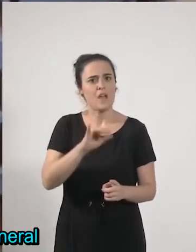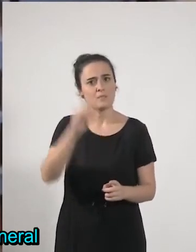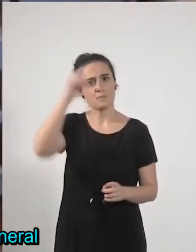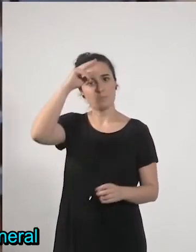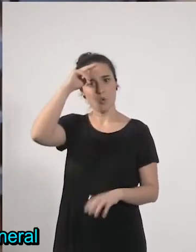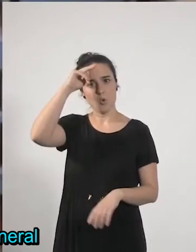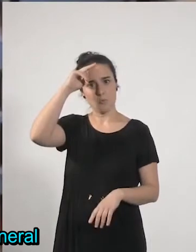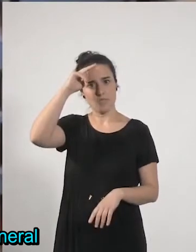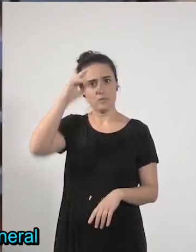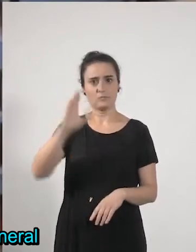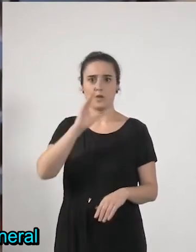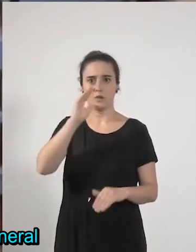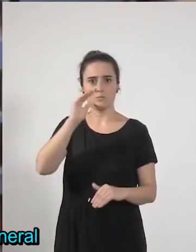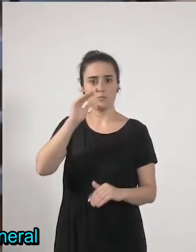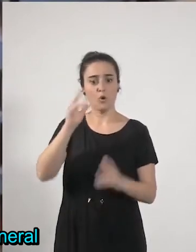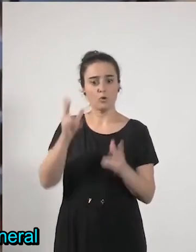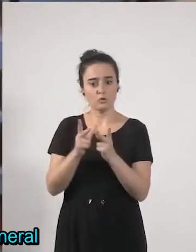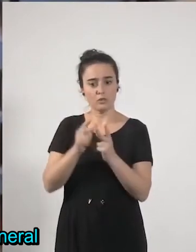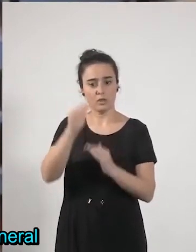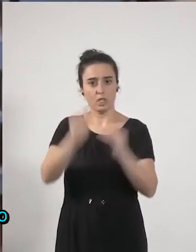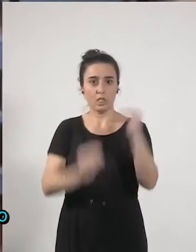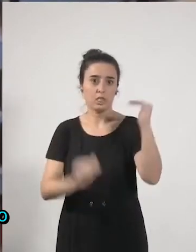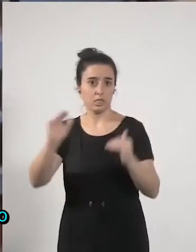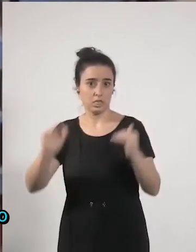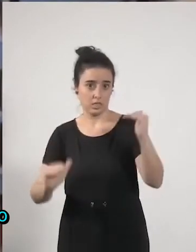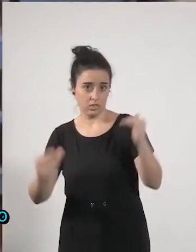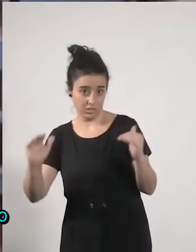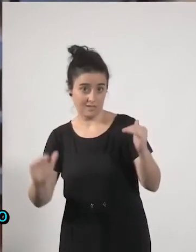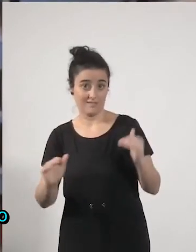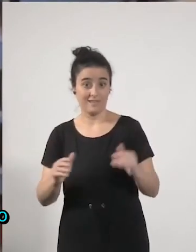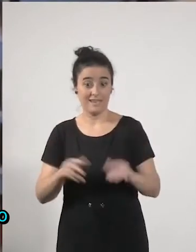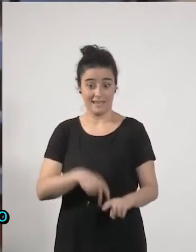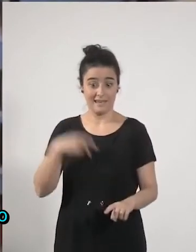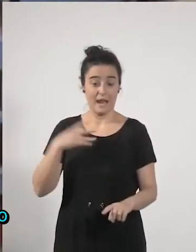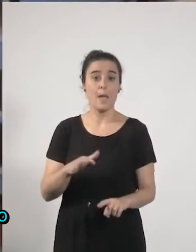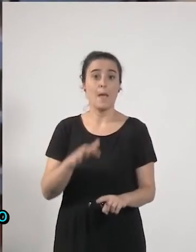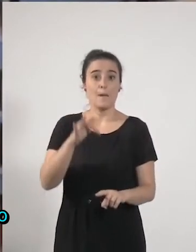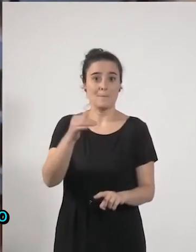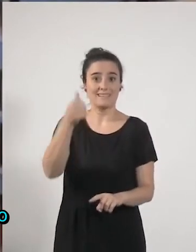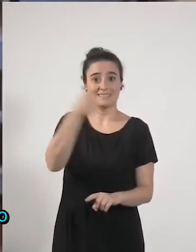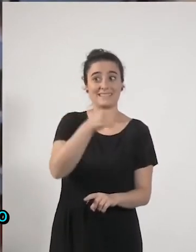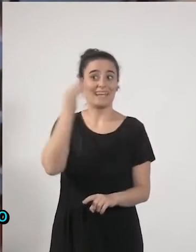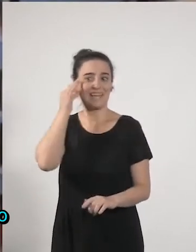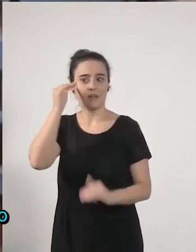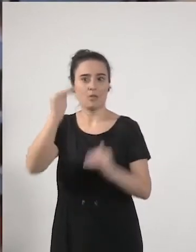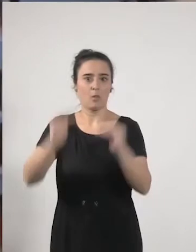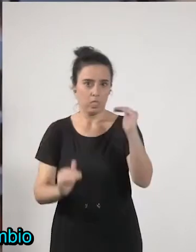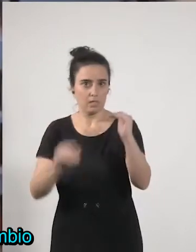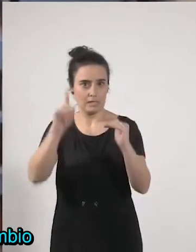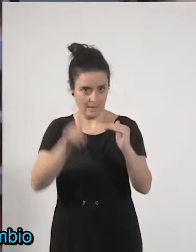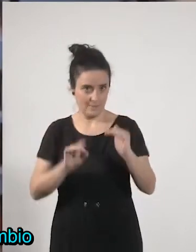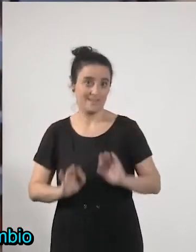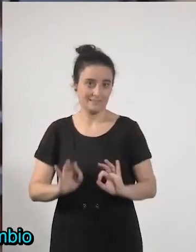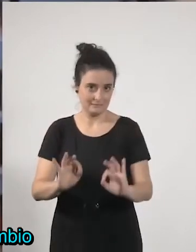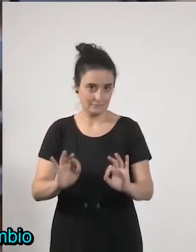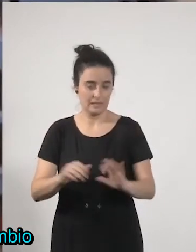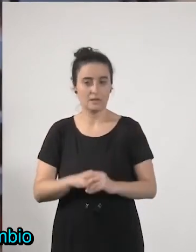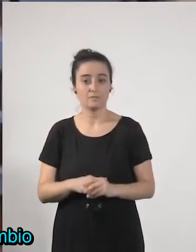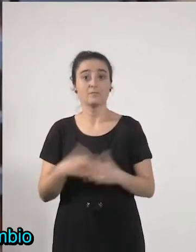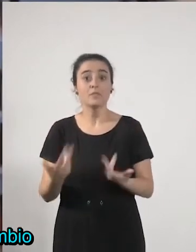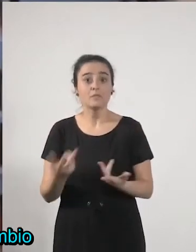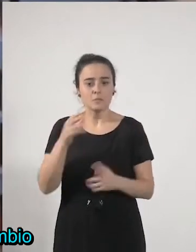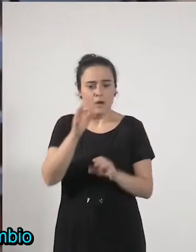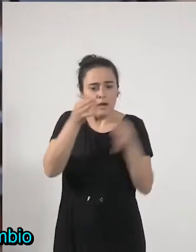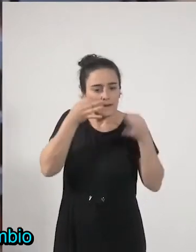por las desigualdades sociales en general y por las desigualdades de género de manera muy particular. Y, como no gusta esa